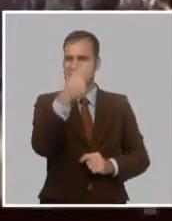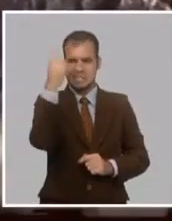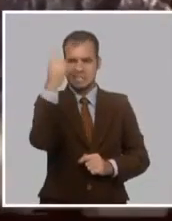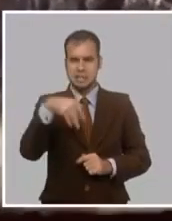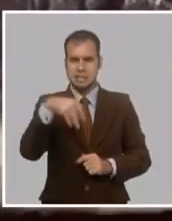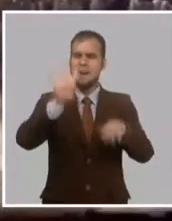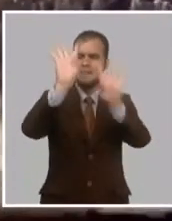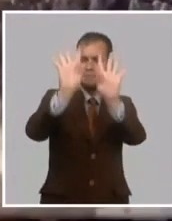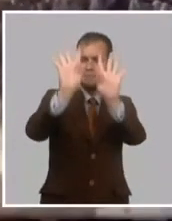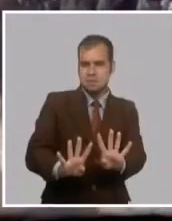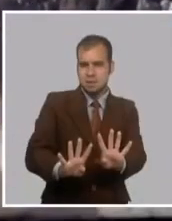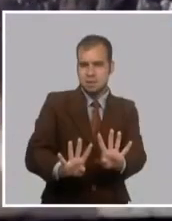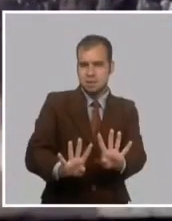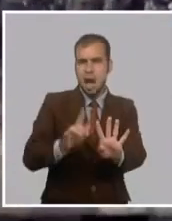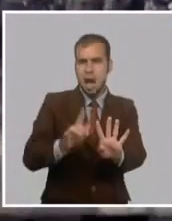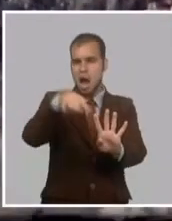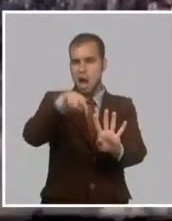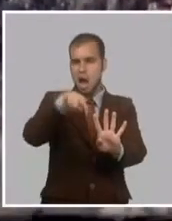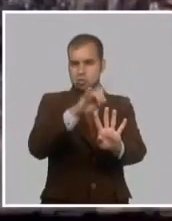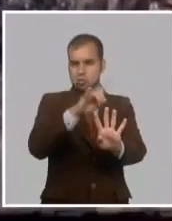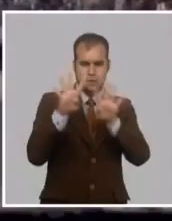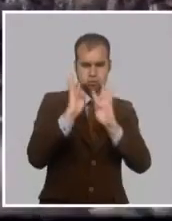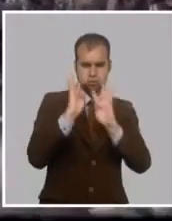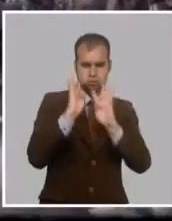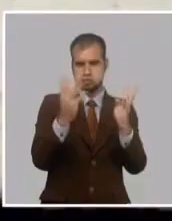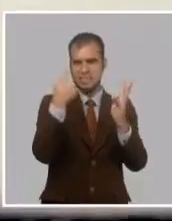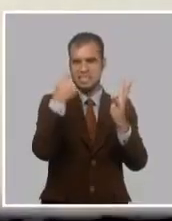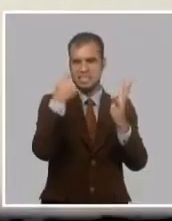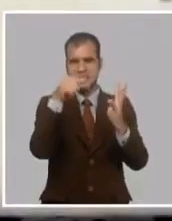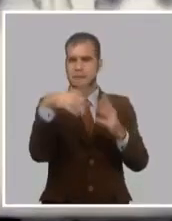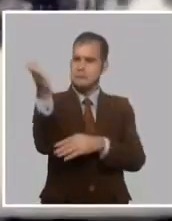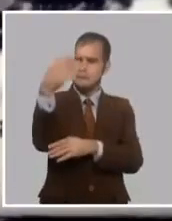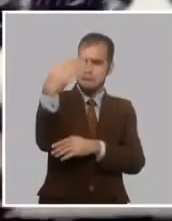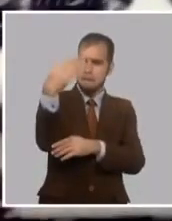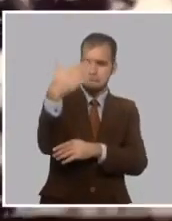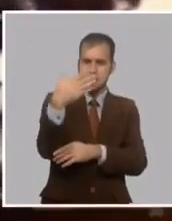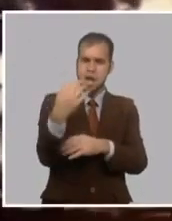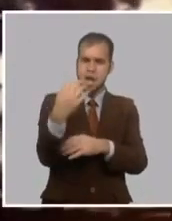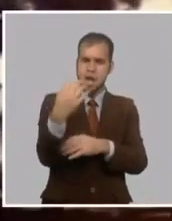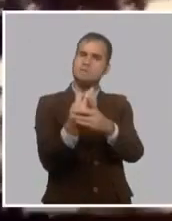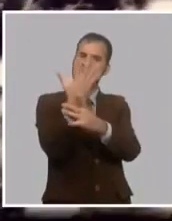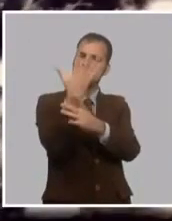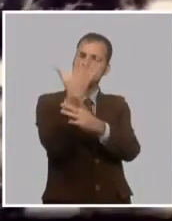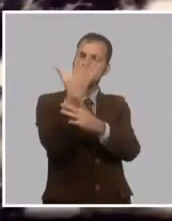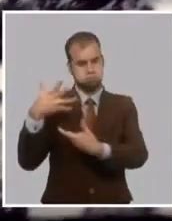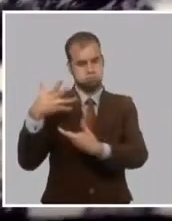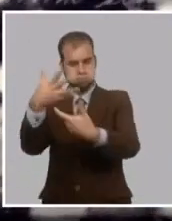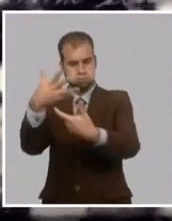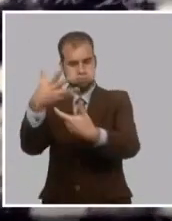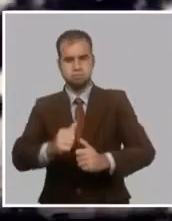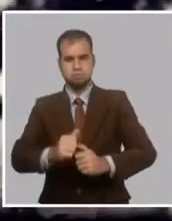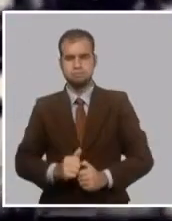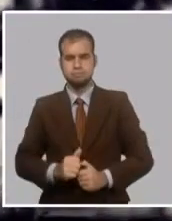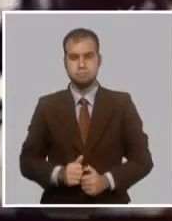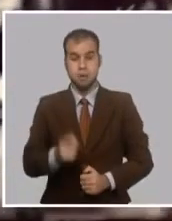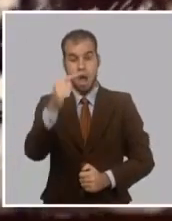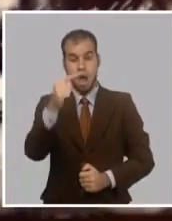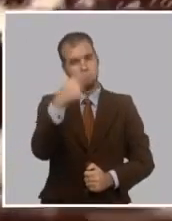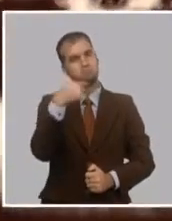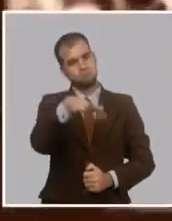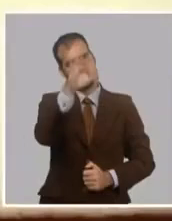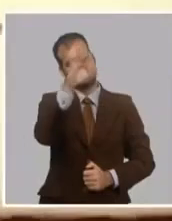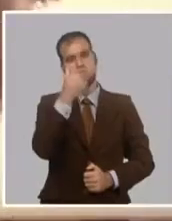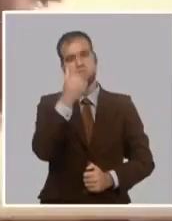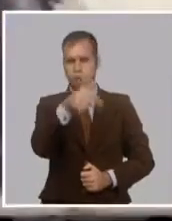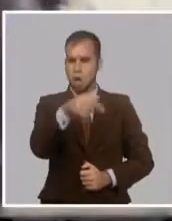una reja de bronce, que permaneció cubierta por una bandera y un ramo de rosas. Sin dudas, fue escogido el lugar más apropiado